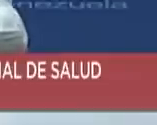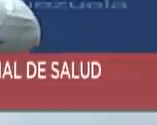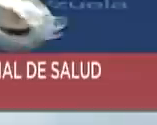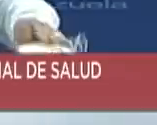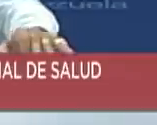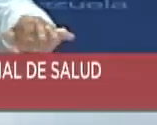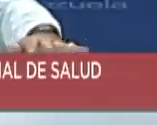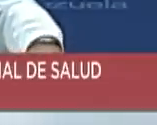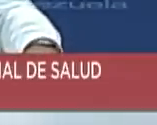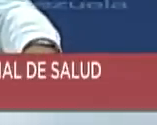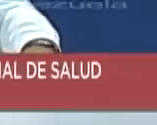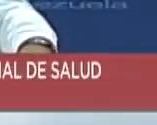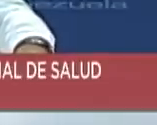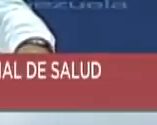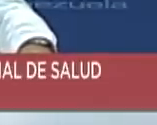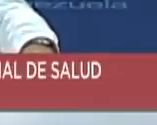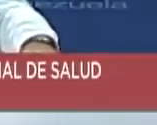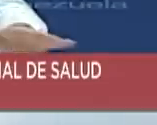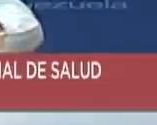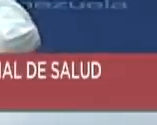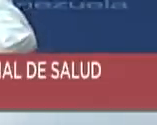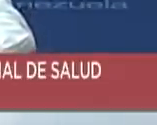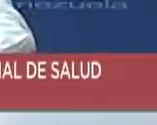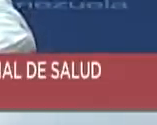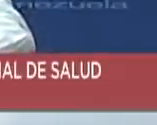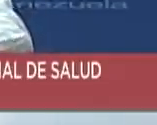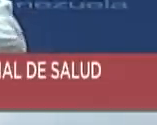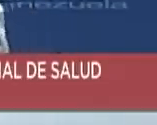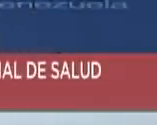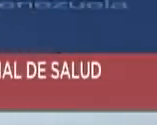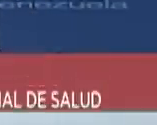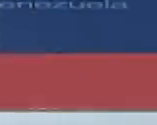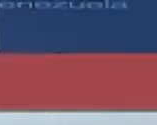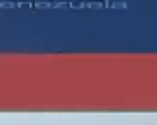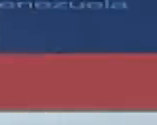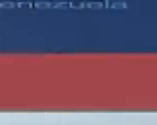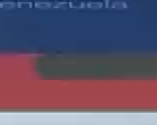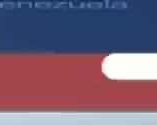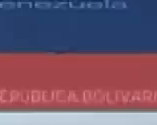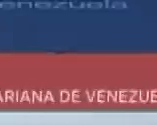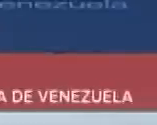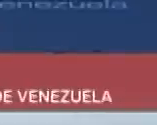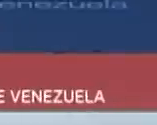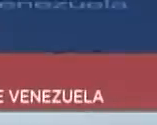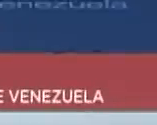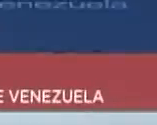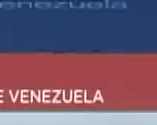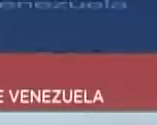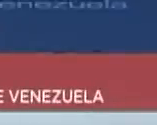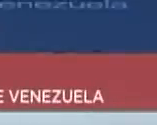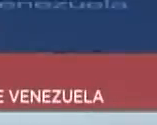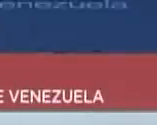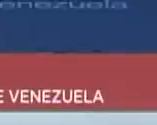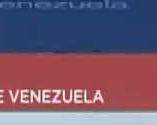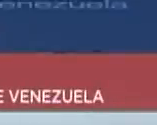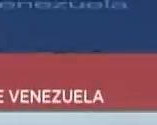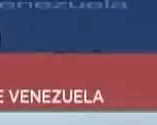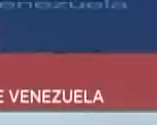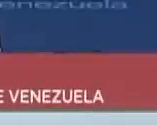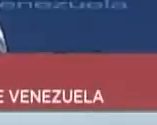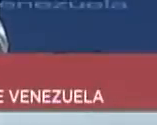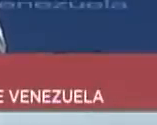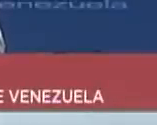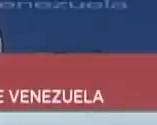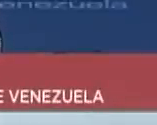Y Venezuela está enfrentando esta situación complicada. Con mucha conciencia.